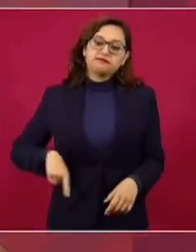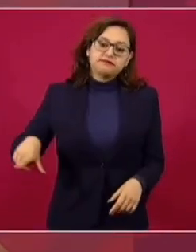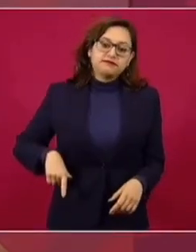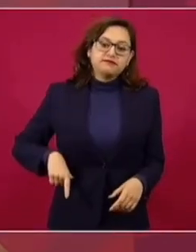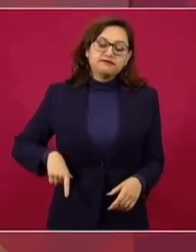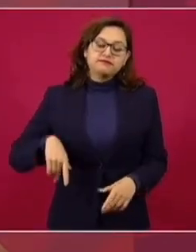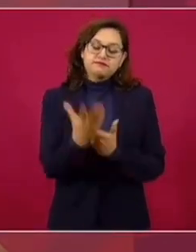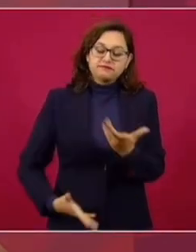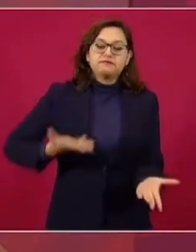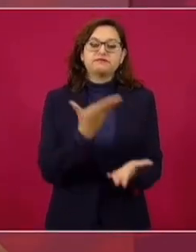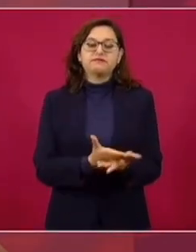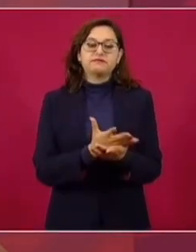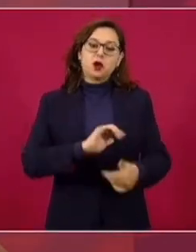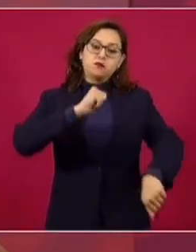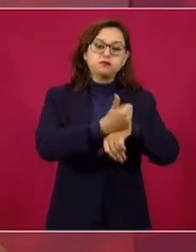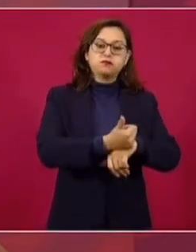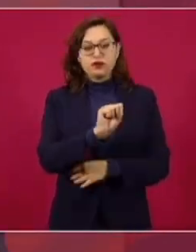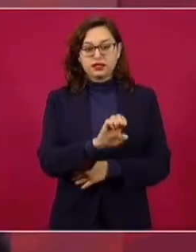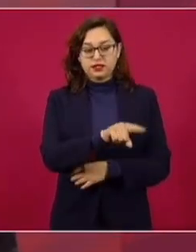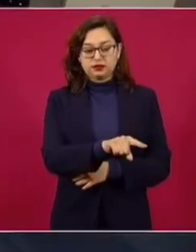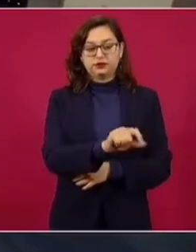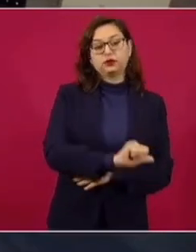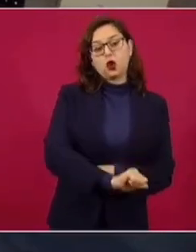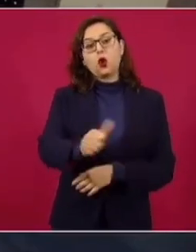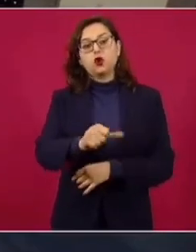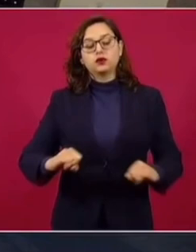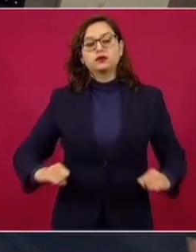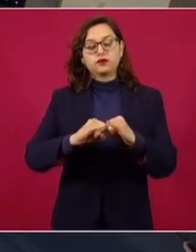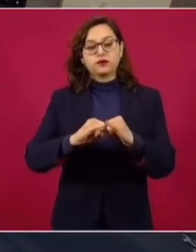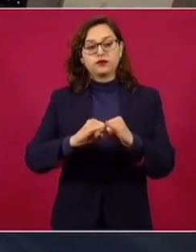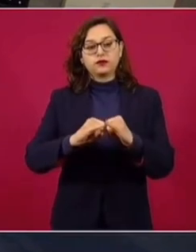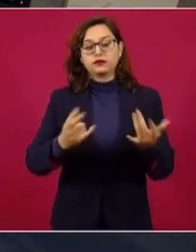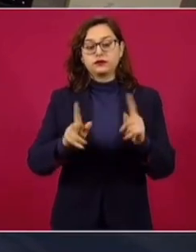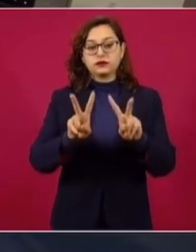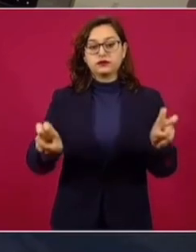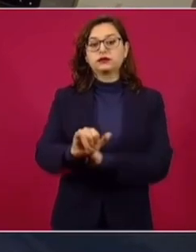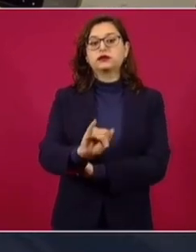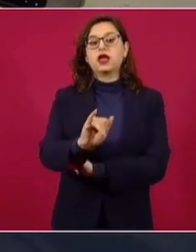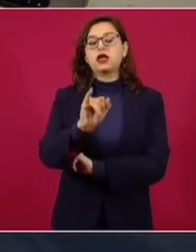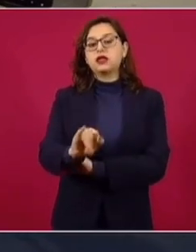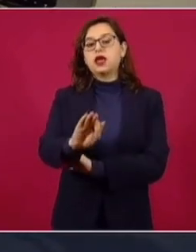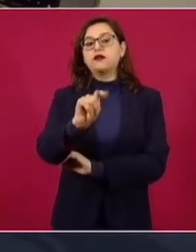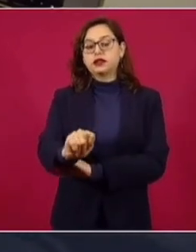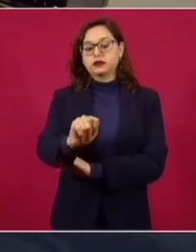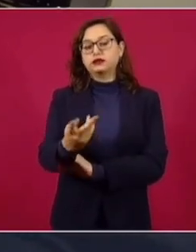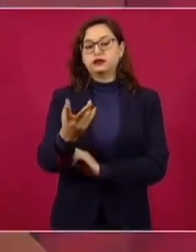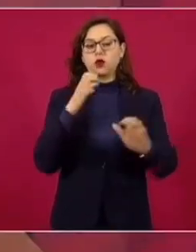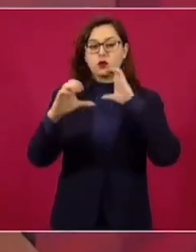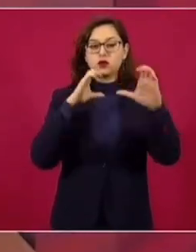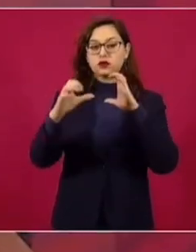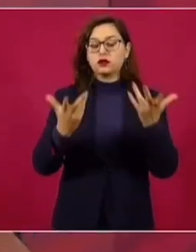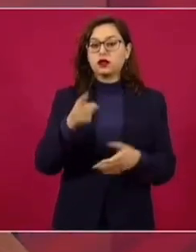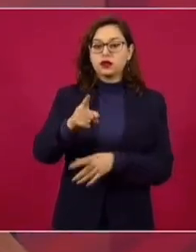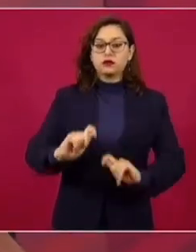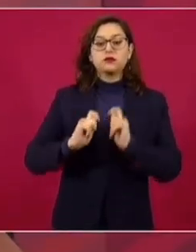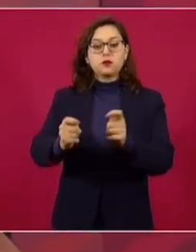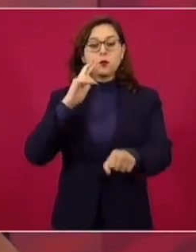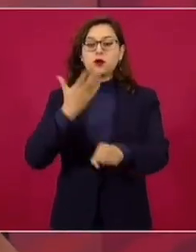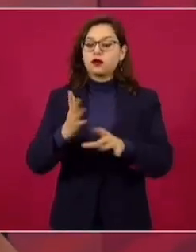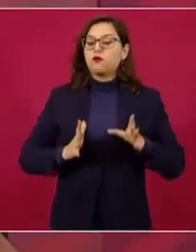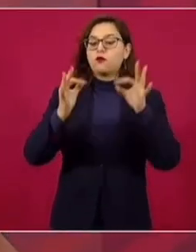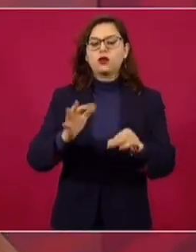y quedó establecido en la Constitución. El otro organismo, de las telecomunicaciones, se creó supuestamente para evitar los monopolios.